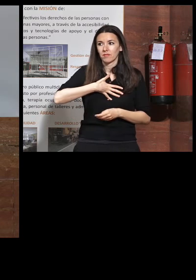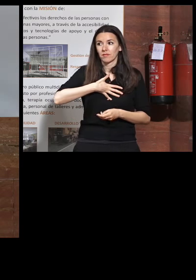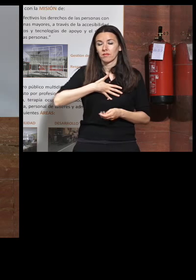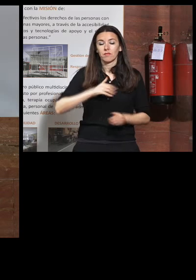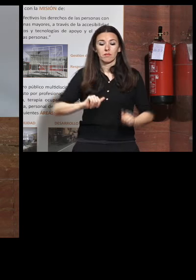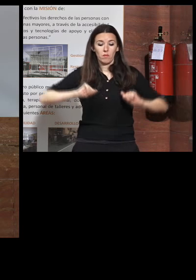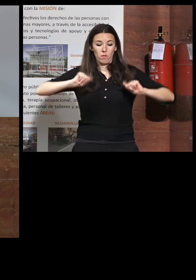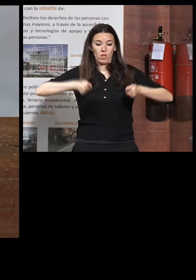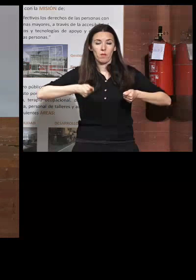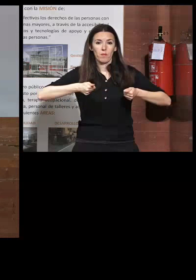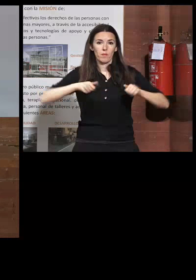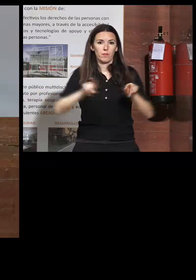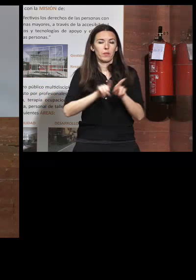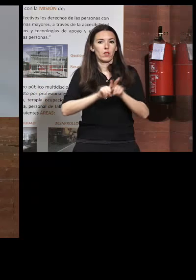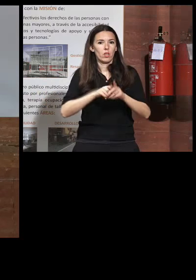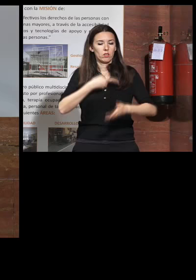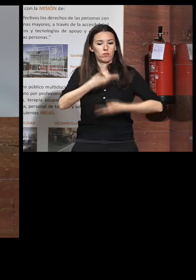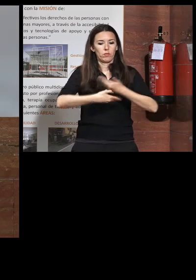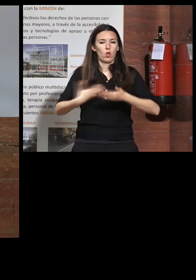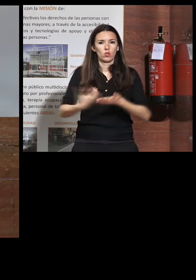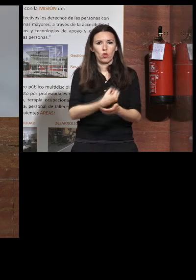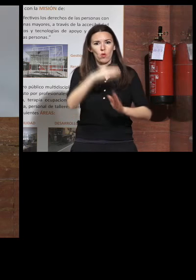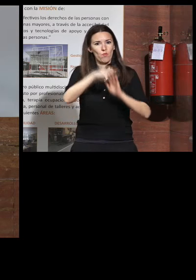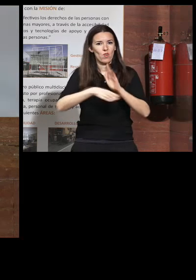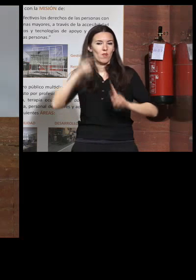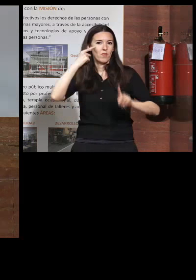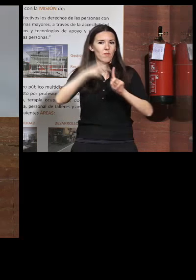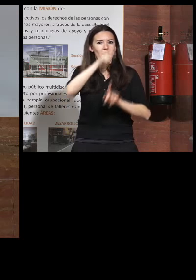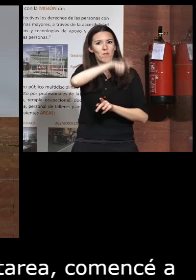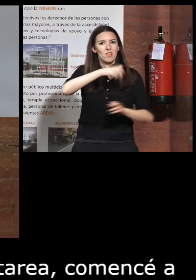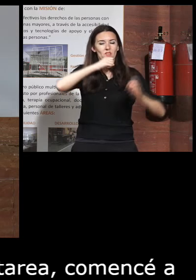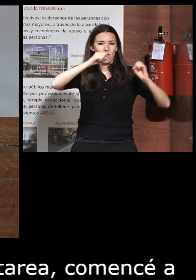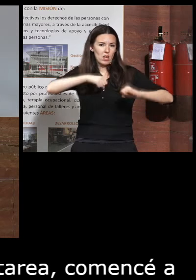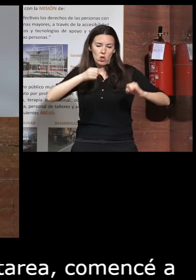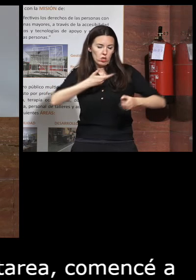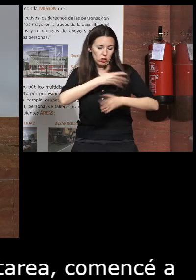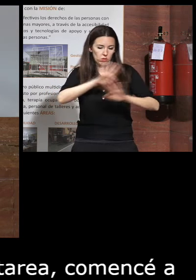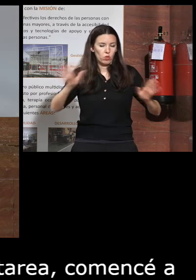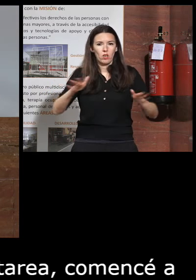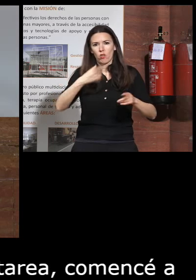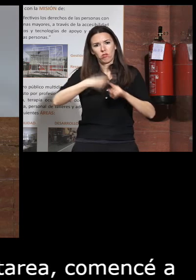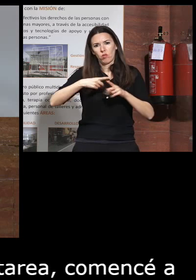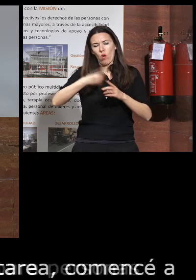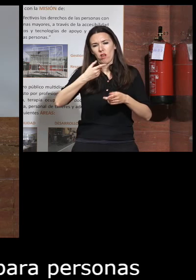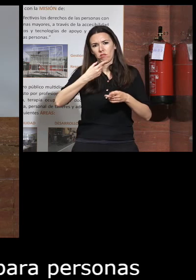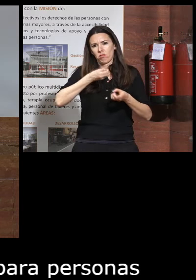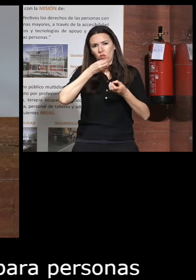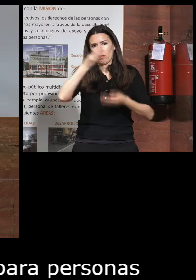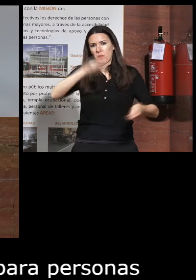comencé a a poner en marcha todos los programas para personas mayores un programa bueno muchas de no voy a contaros ahora eso